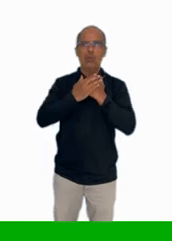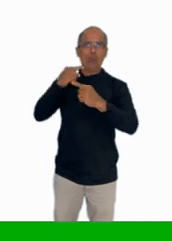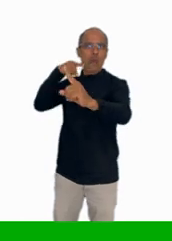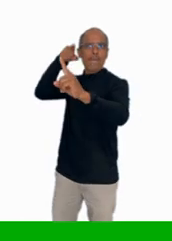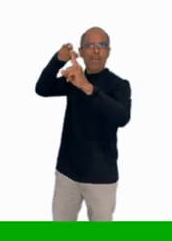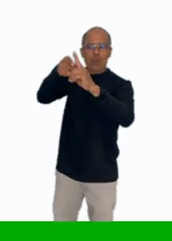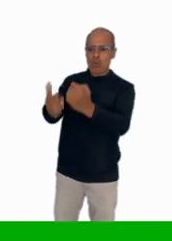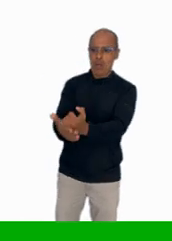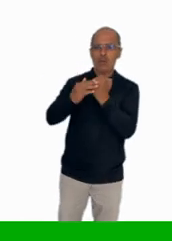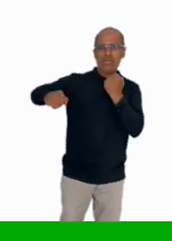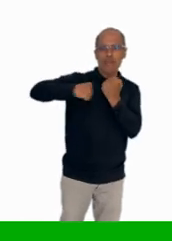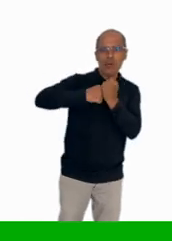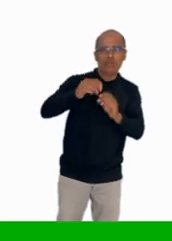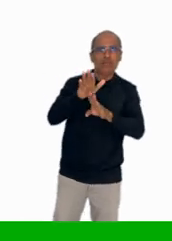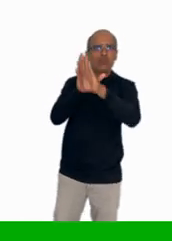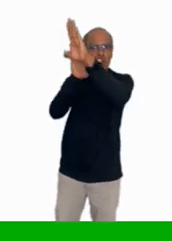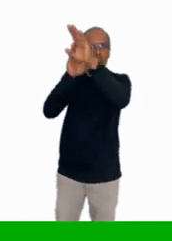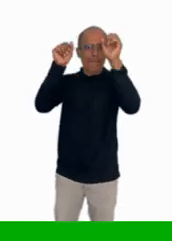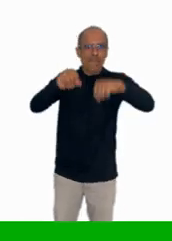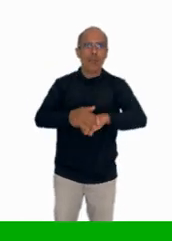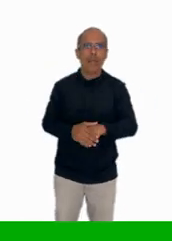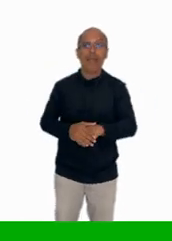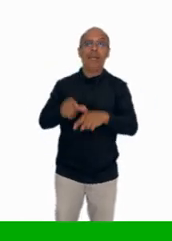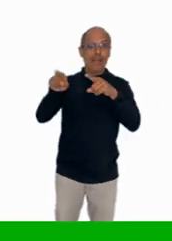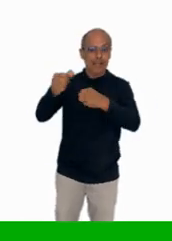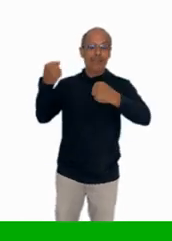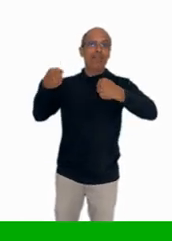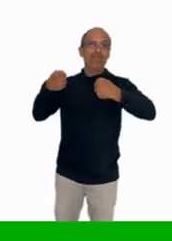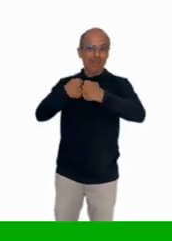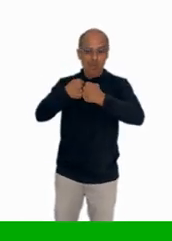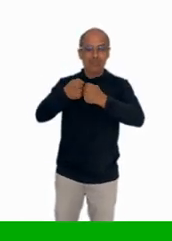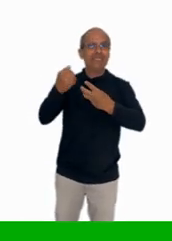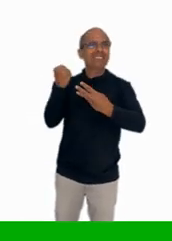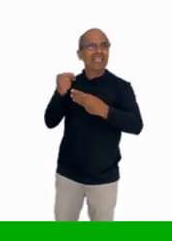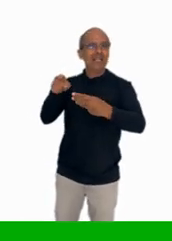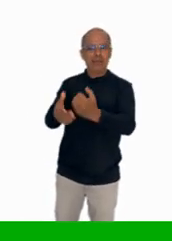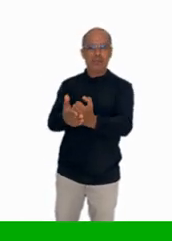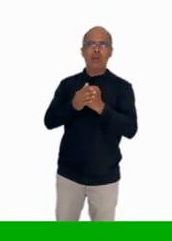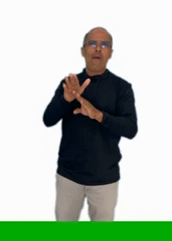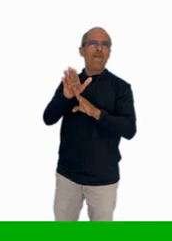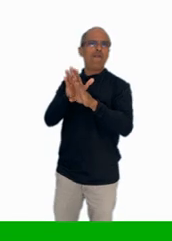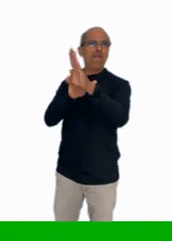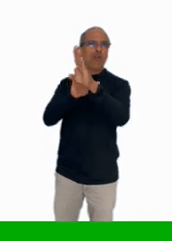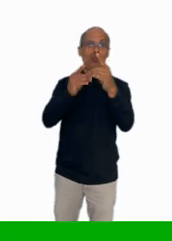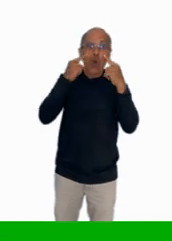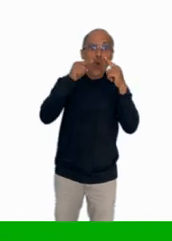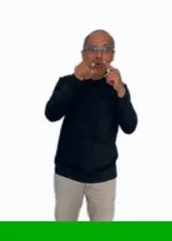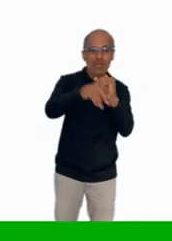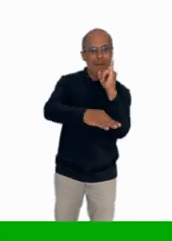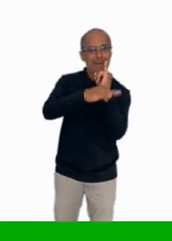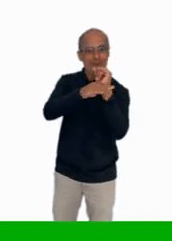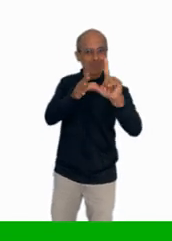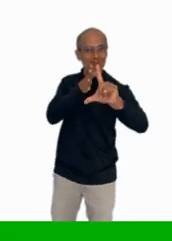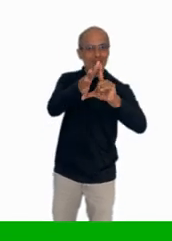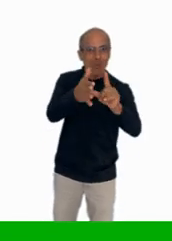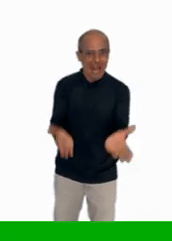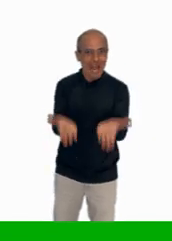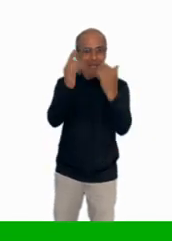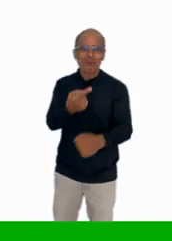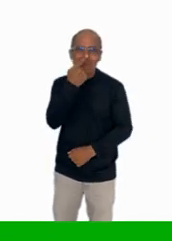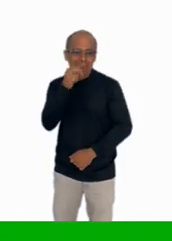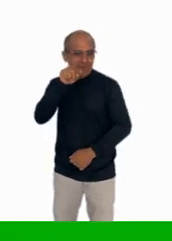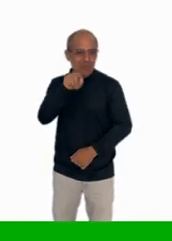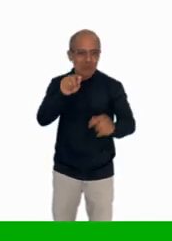crecer y alcanzar tus metas. El SENA, tu aliado en el camino hacia el éxito. Accede al repositorio institucional